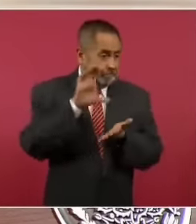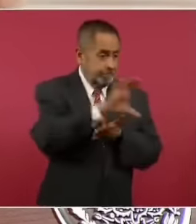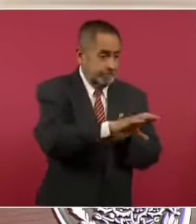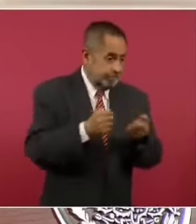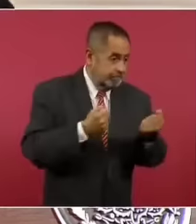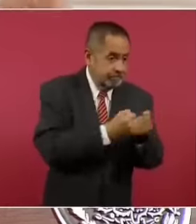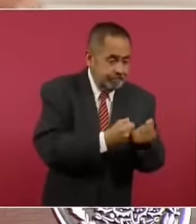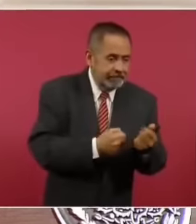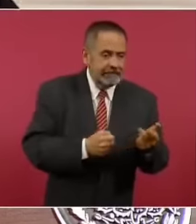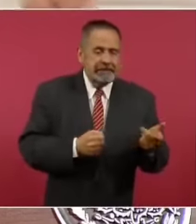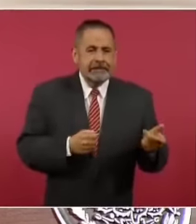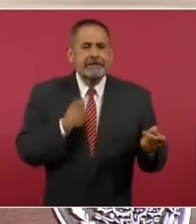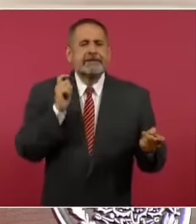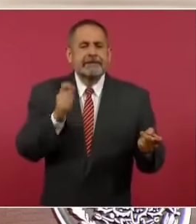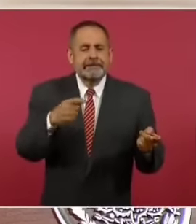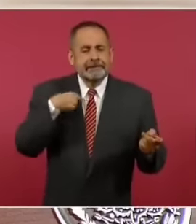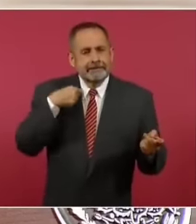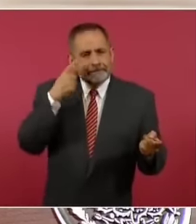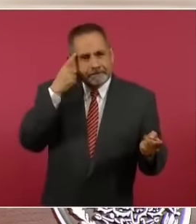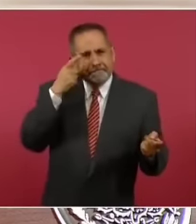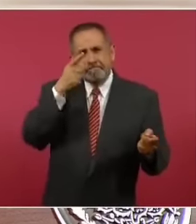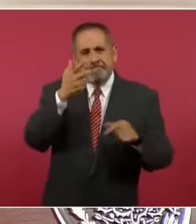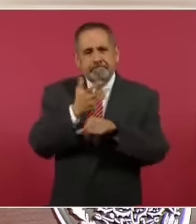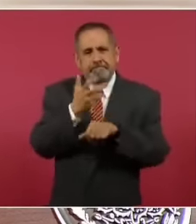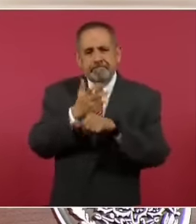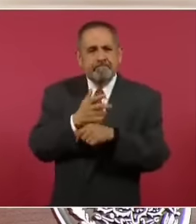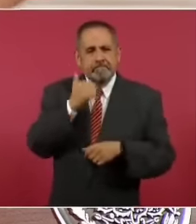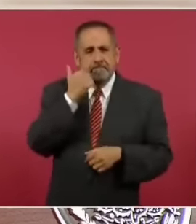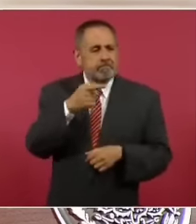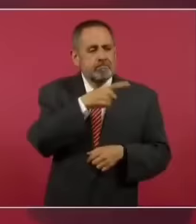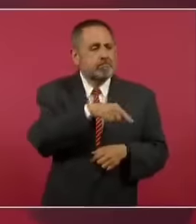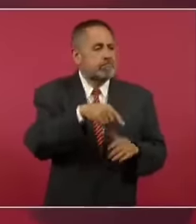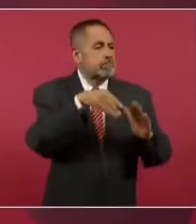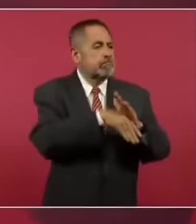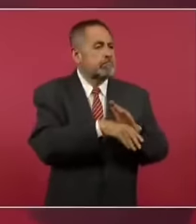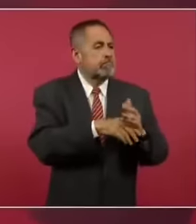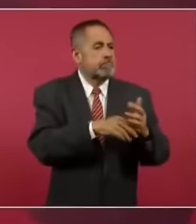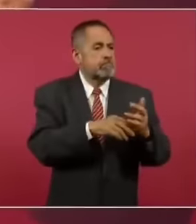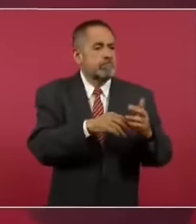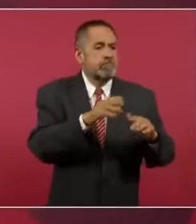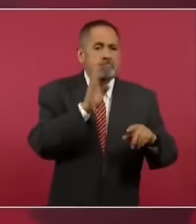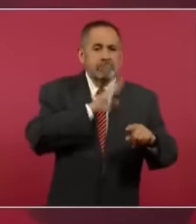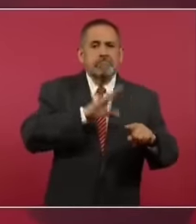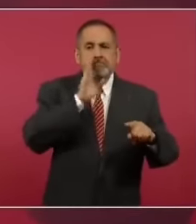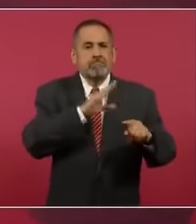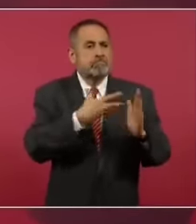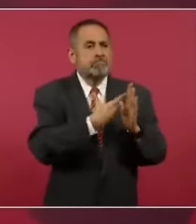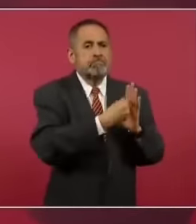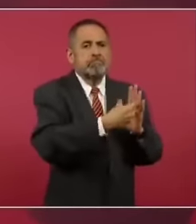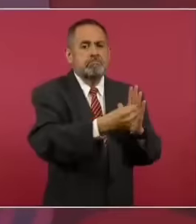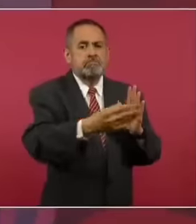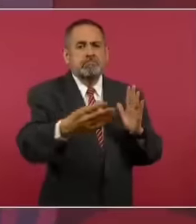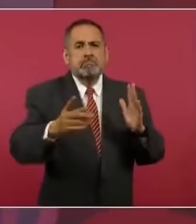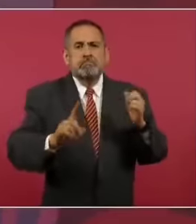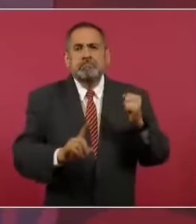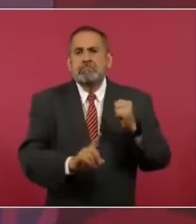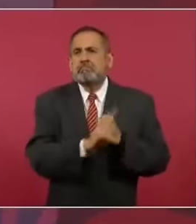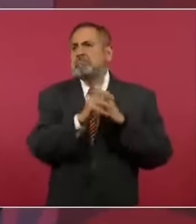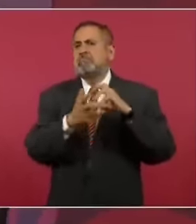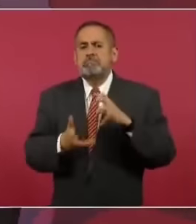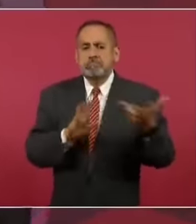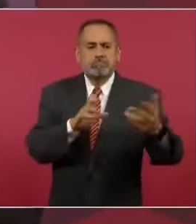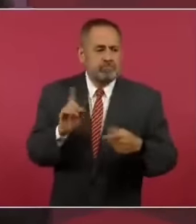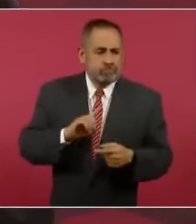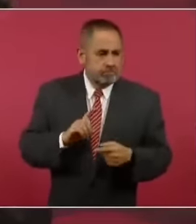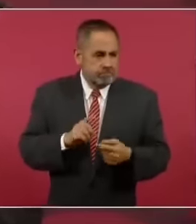de que no quieren que esto se extienda y se convierta en una crisis mayor y